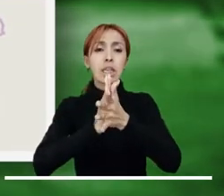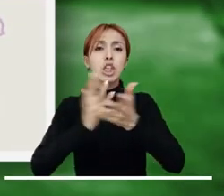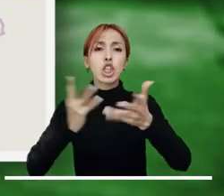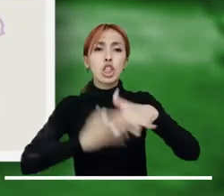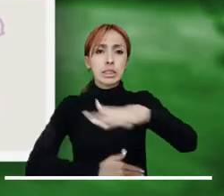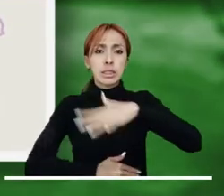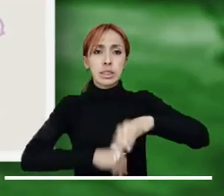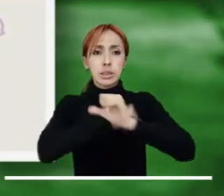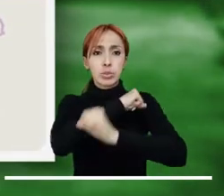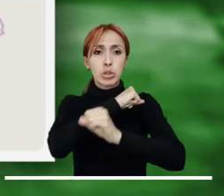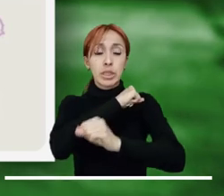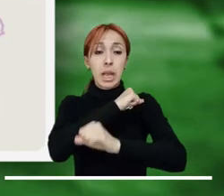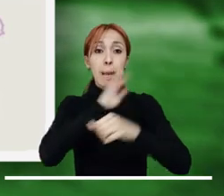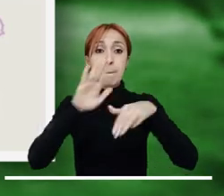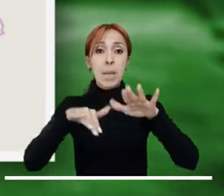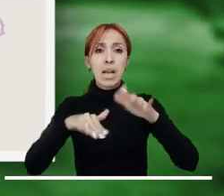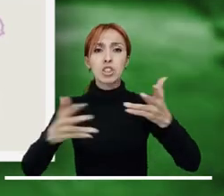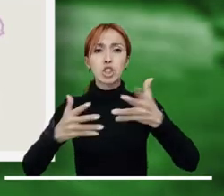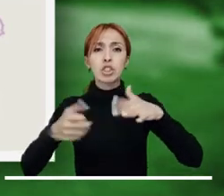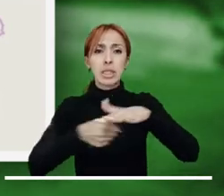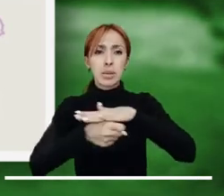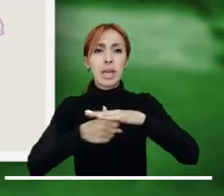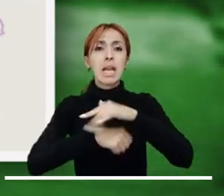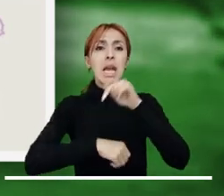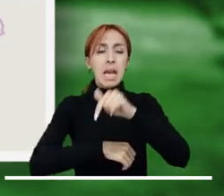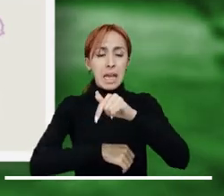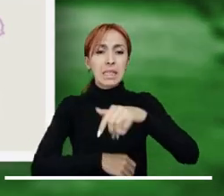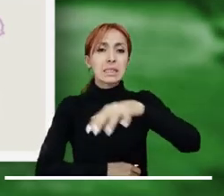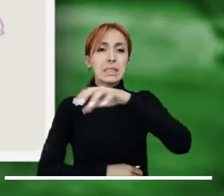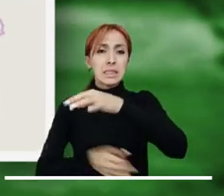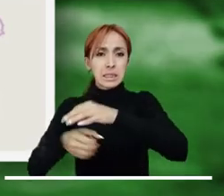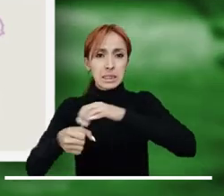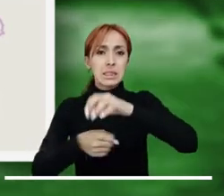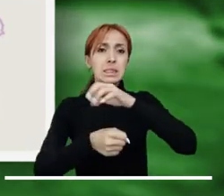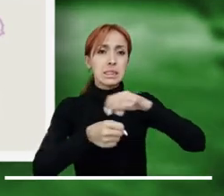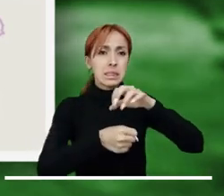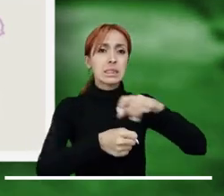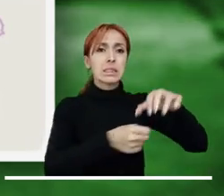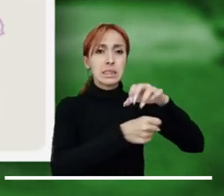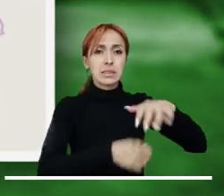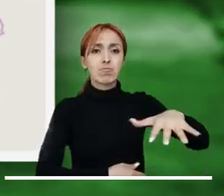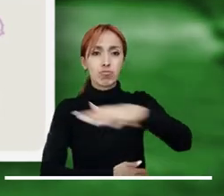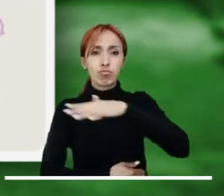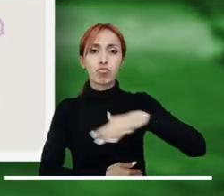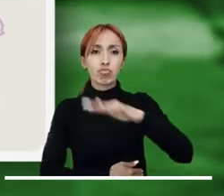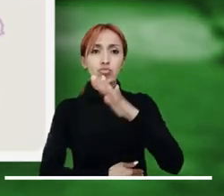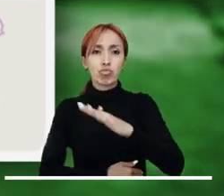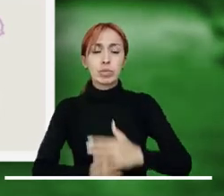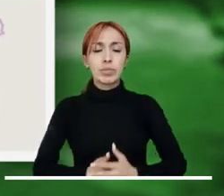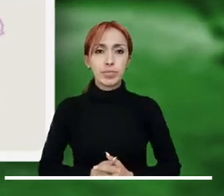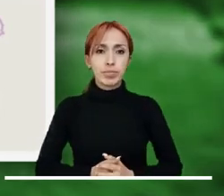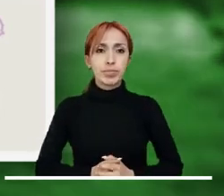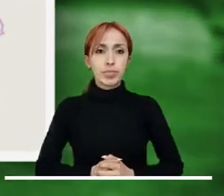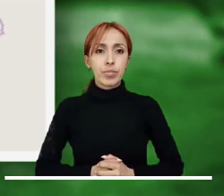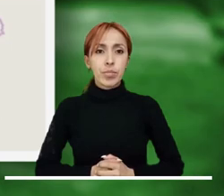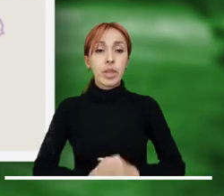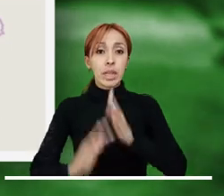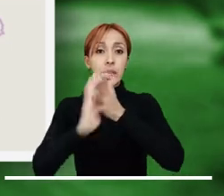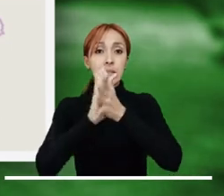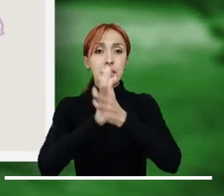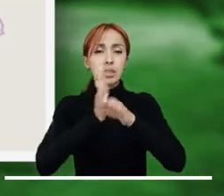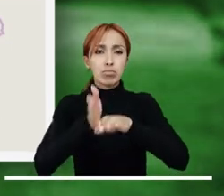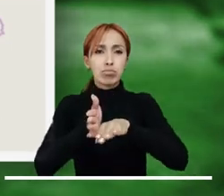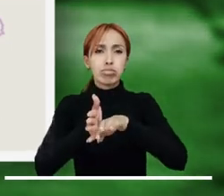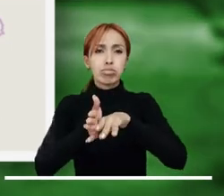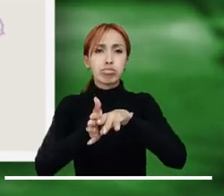registradas en Duitama, Boyacá, particularmente en los barrios Centro, Sevilla, Progreso y Santander. También